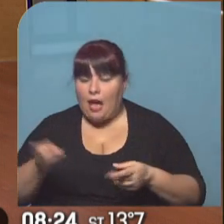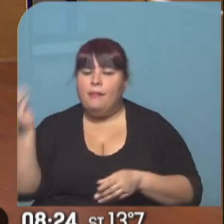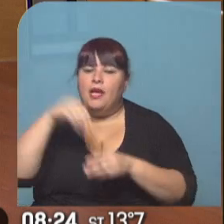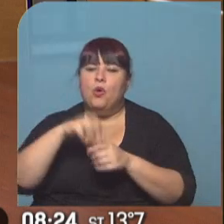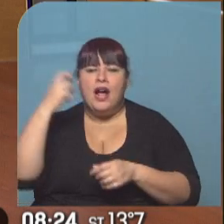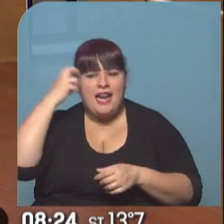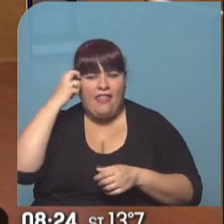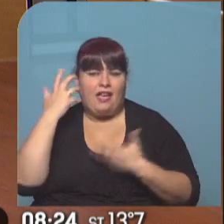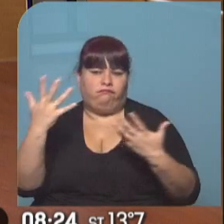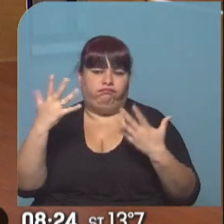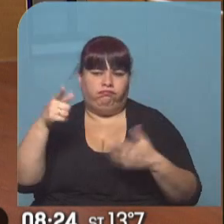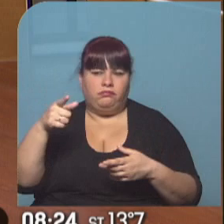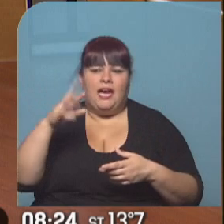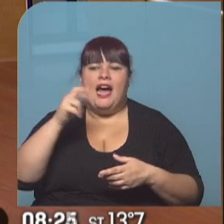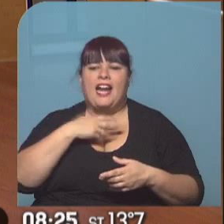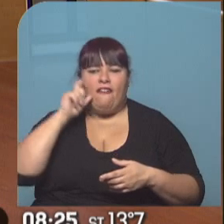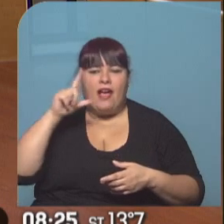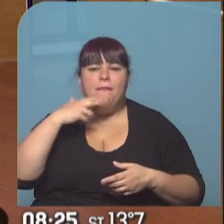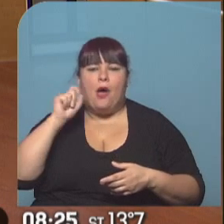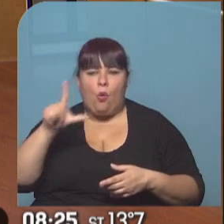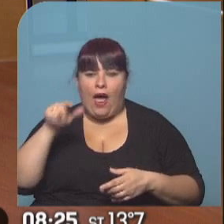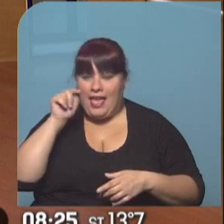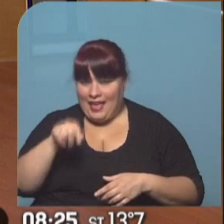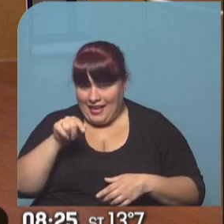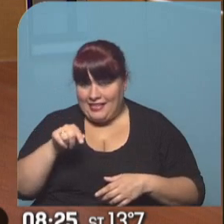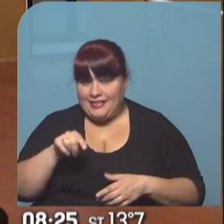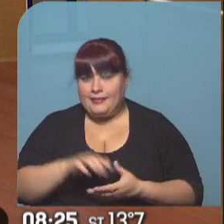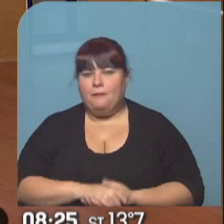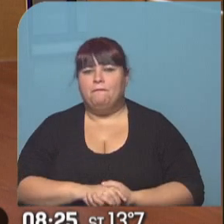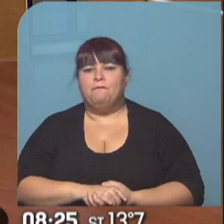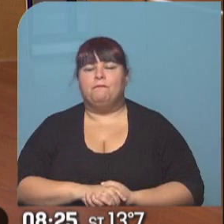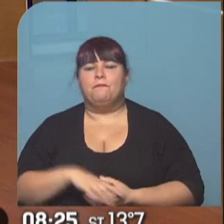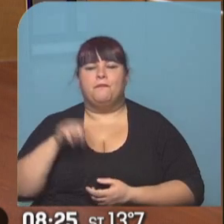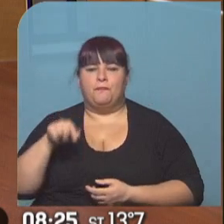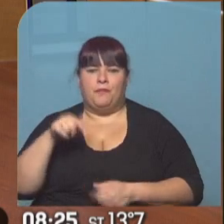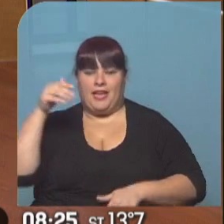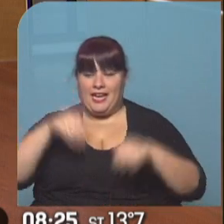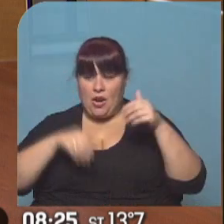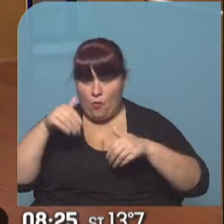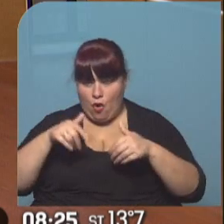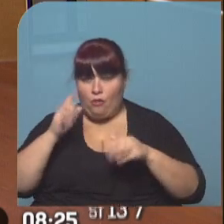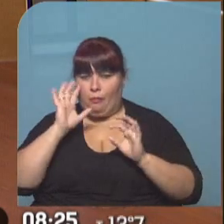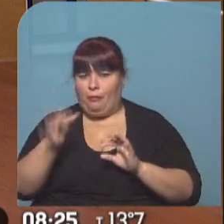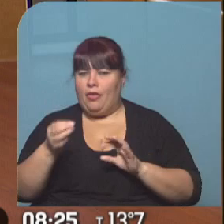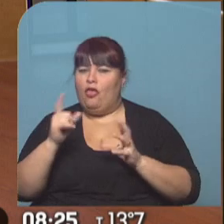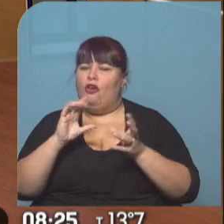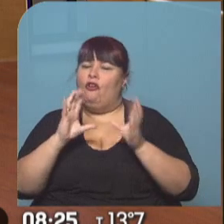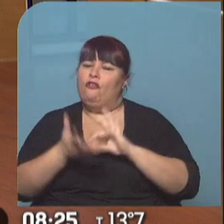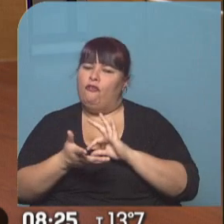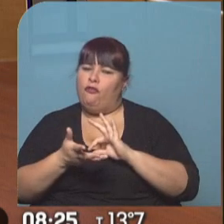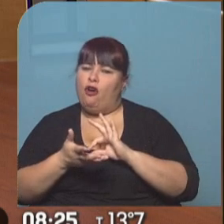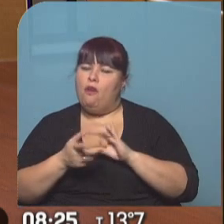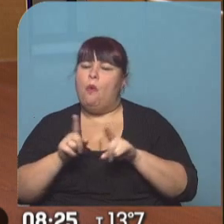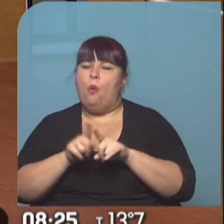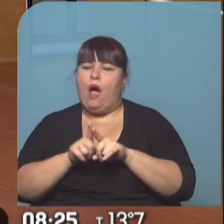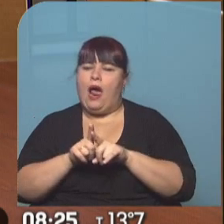suma un radical histórico como Rafael Pascual. Esta elección marca que por un lado están